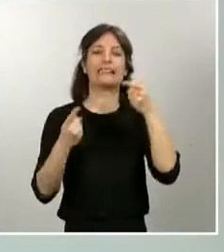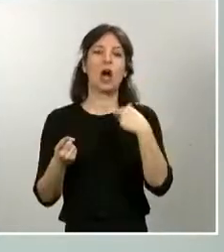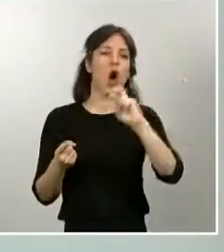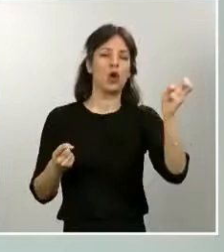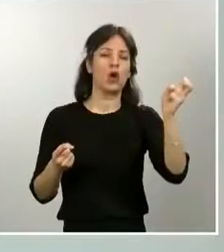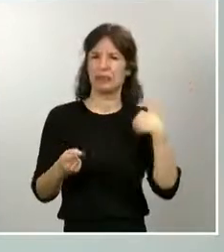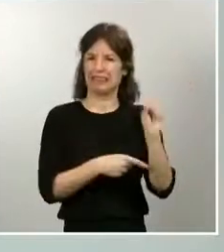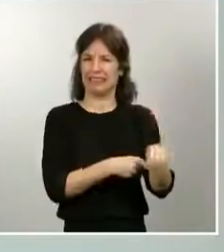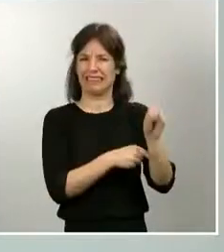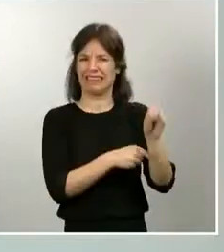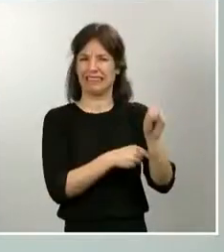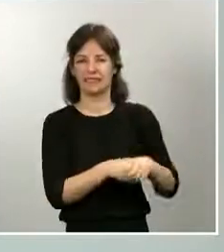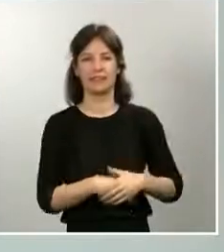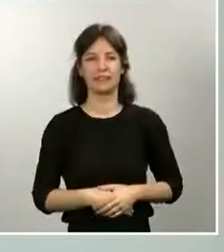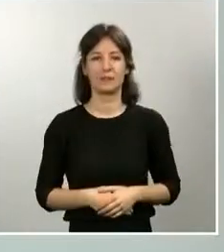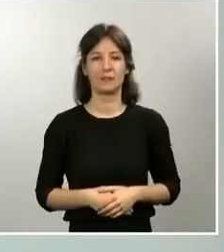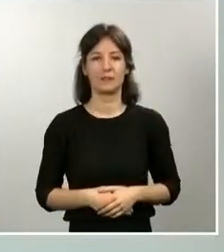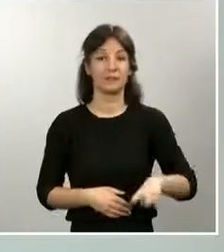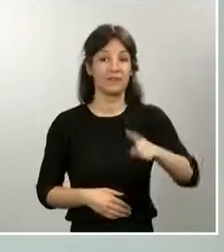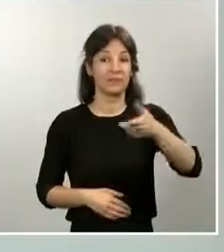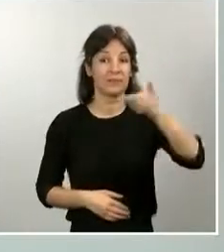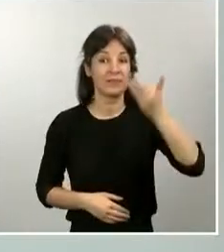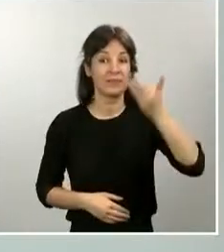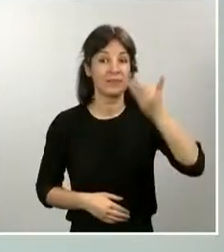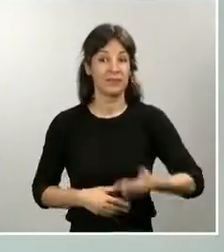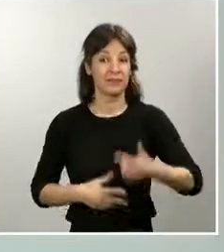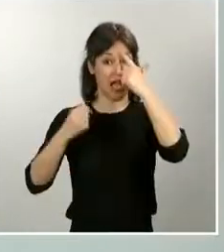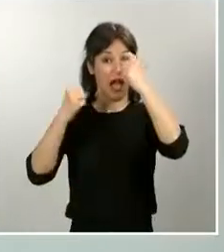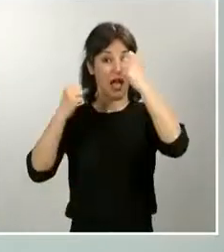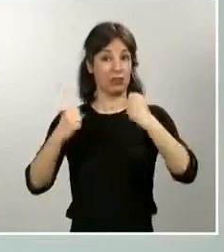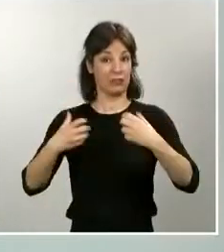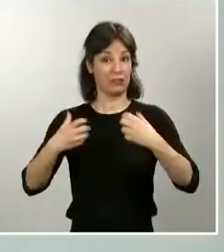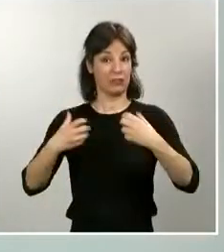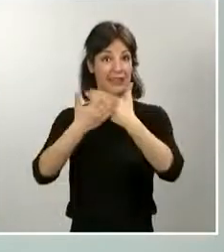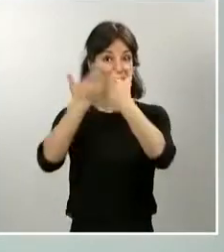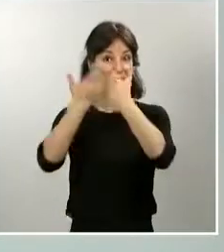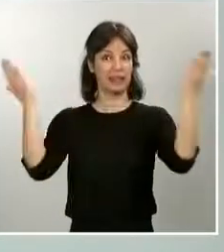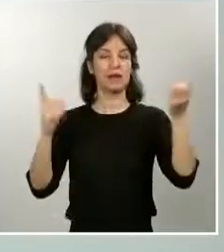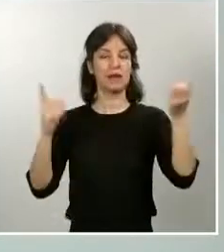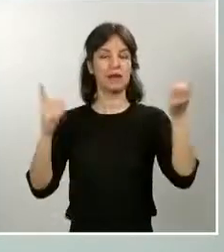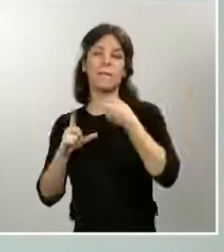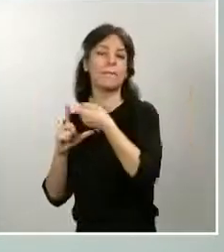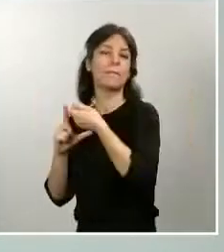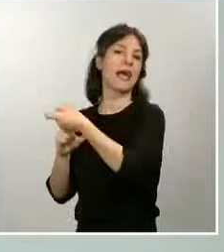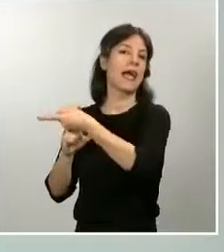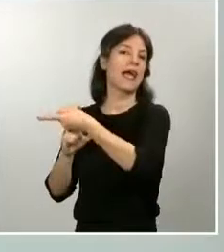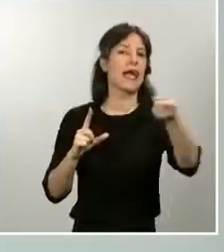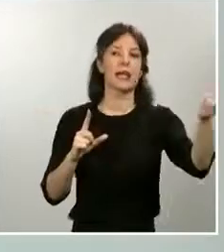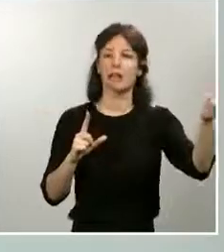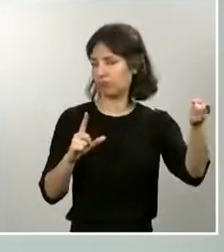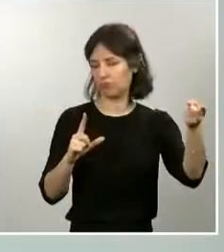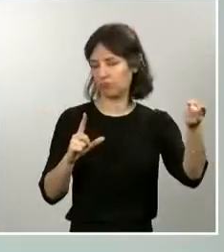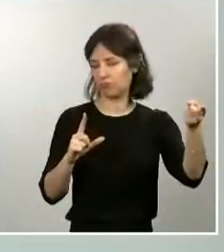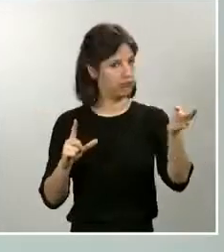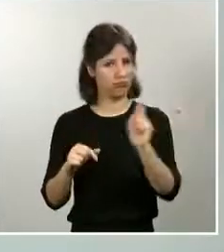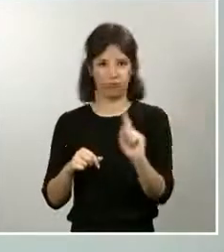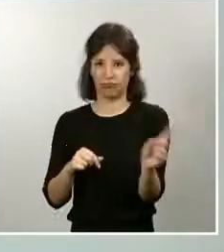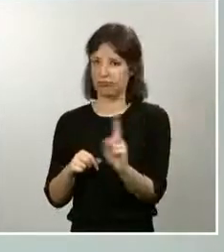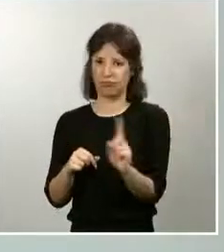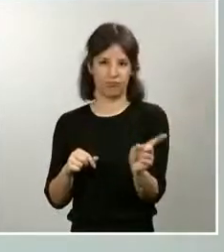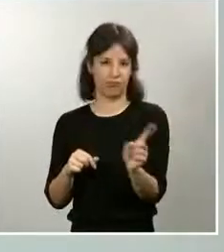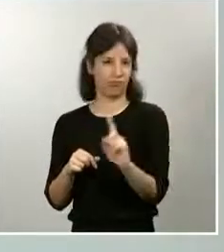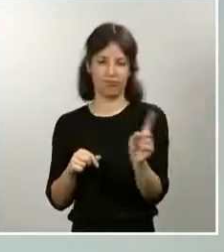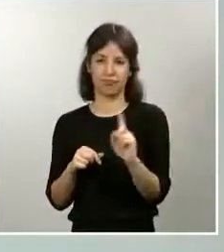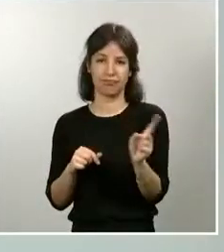que las autoridades sanitarias no utilizan el correo electrónico como medio para la difusión de información, por lo tanto, extreme la